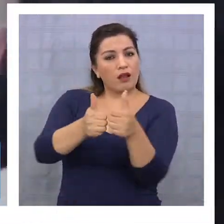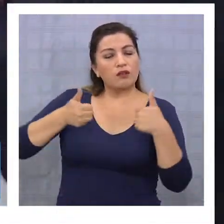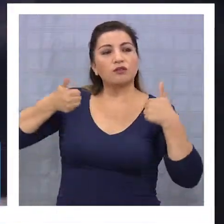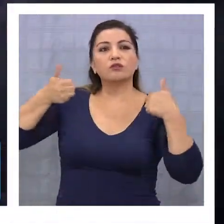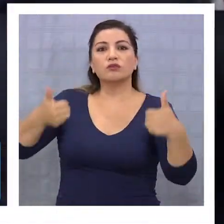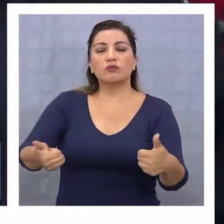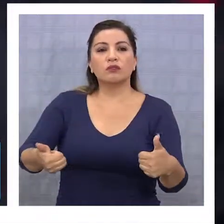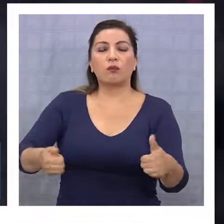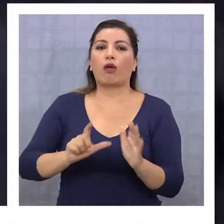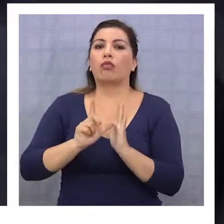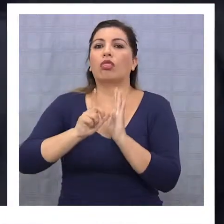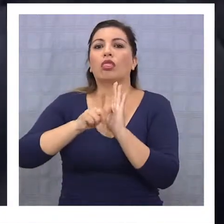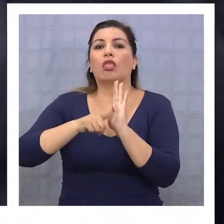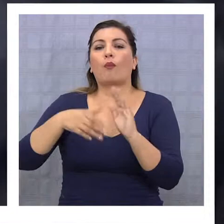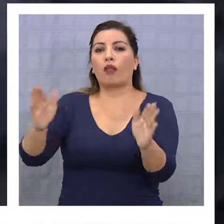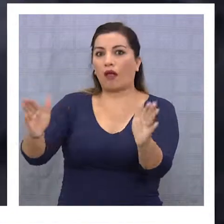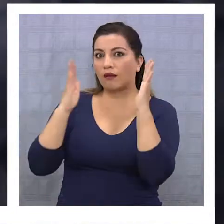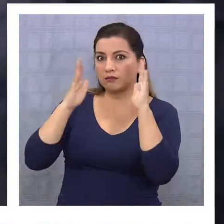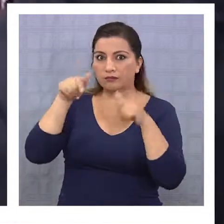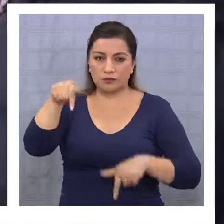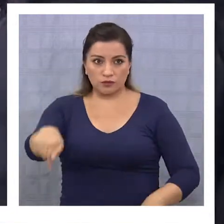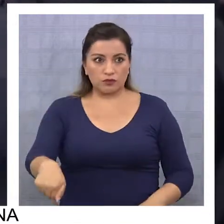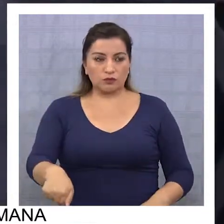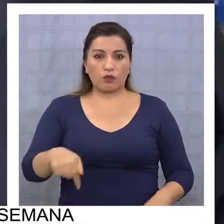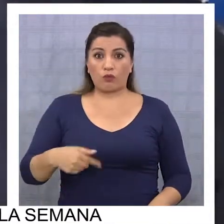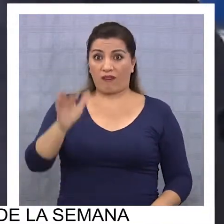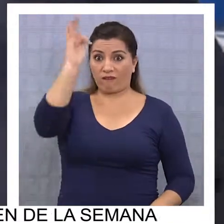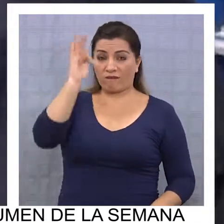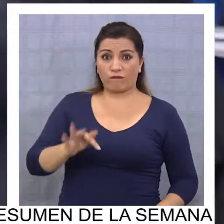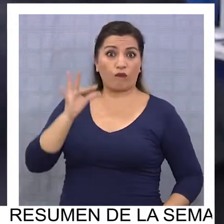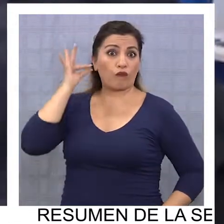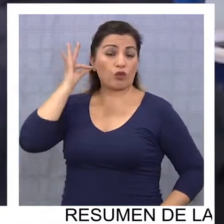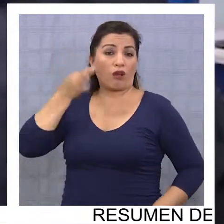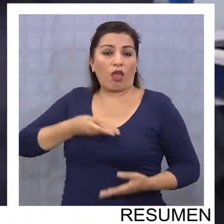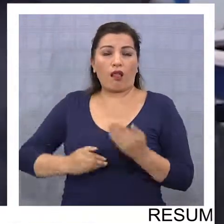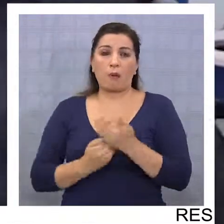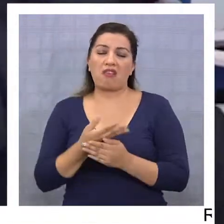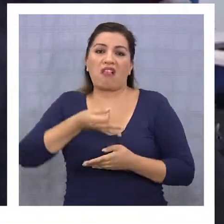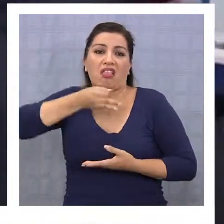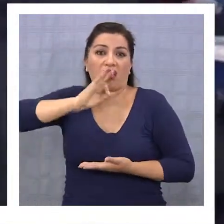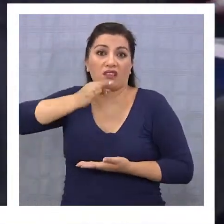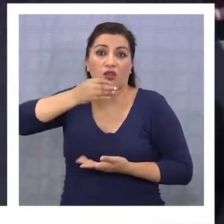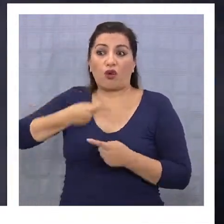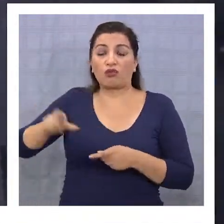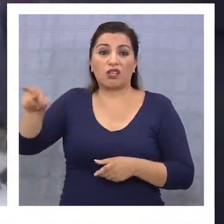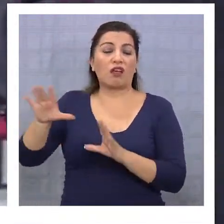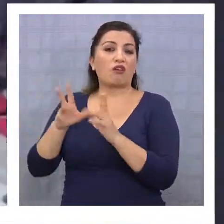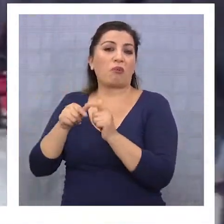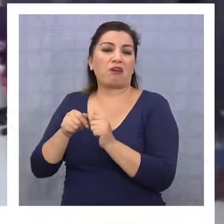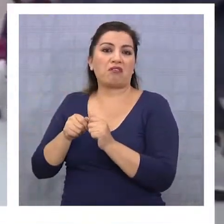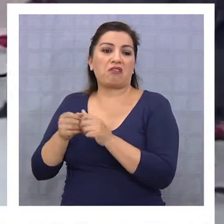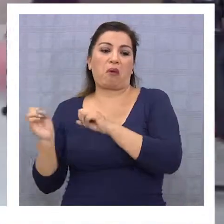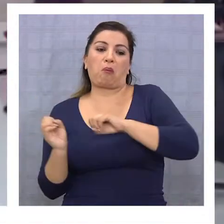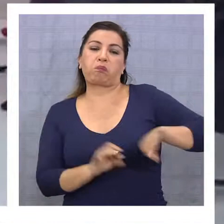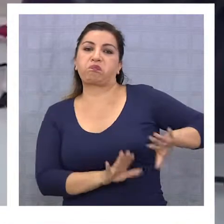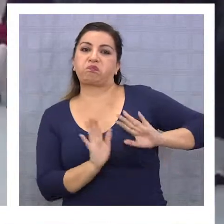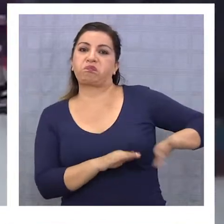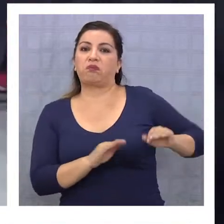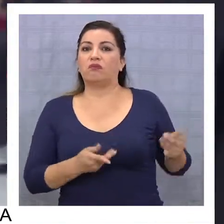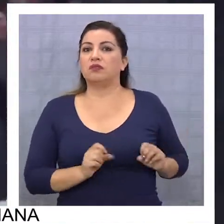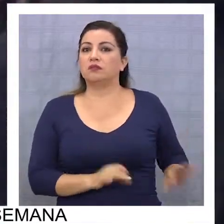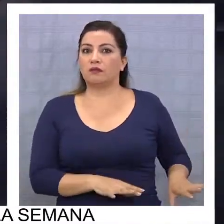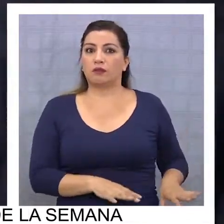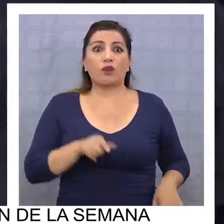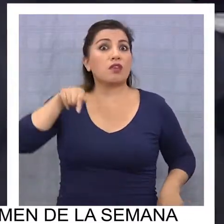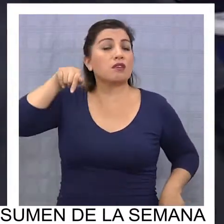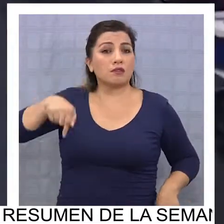por la demora en la atención de público, mientras una funcionaria tomaba desayuno y otra habría dejado temporalmente su puesto.